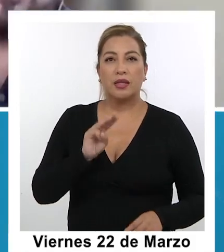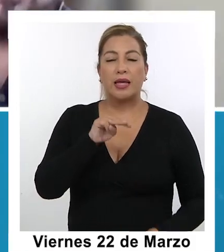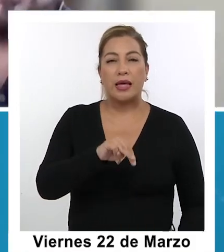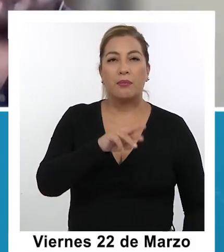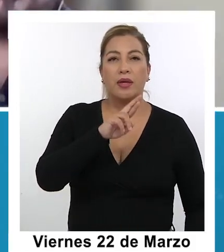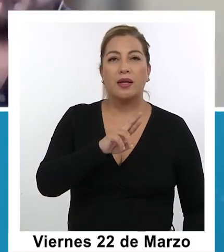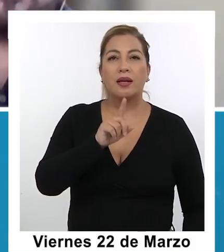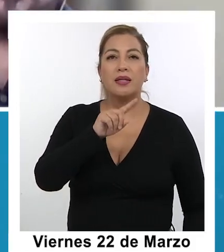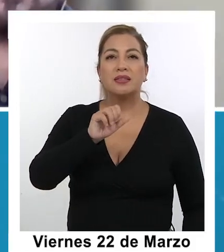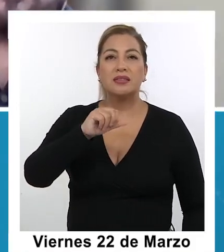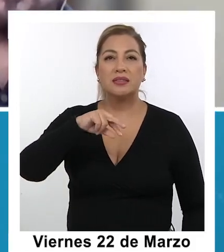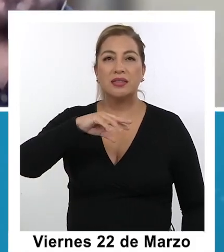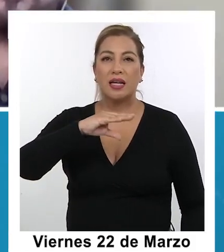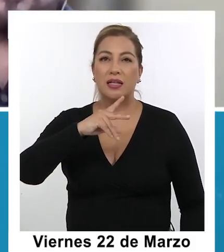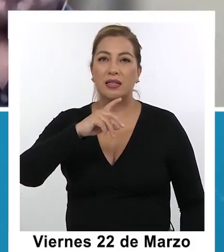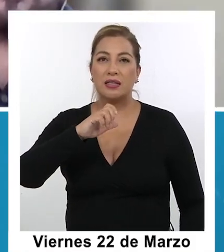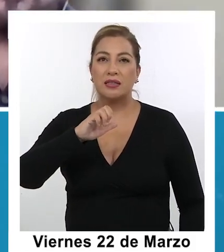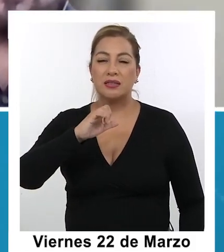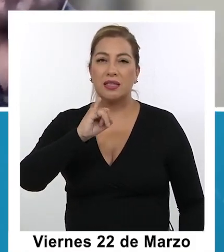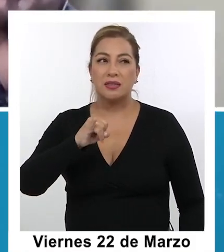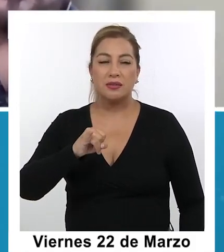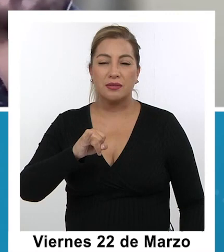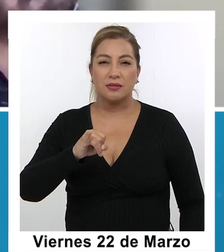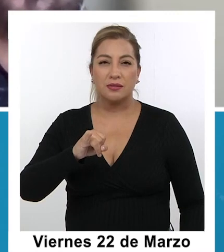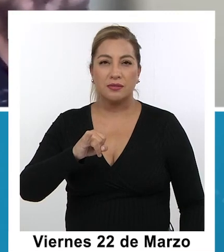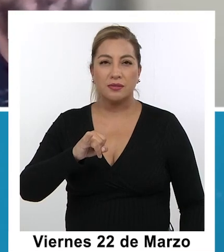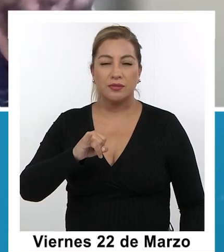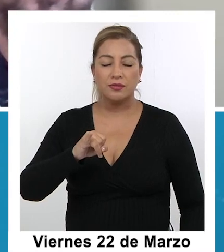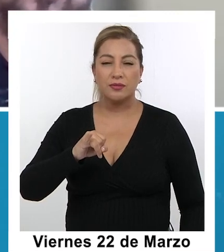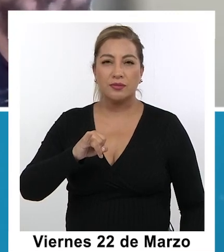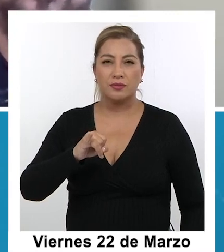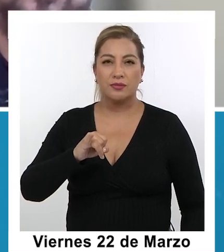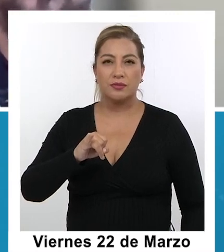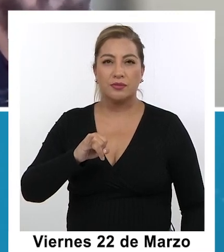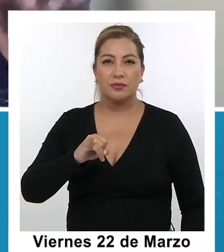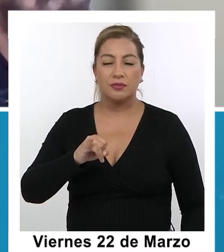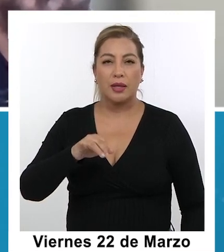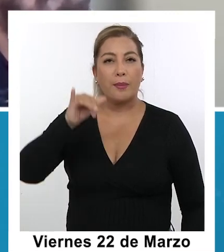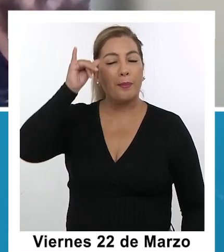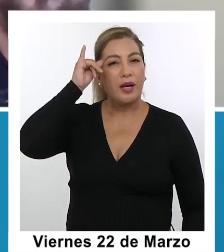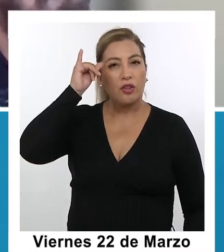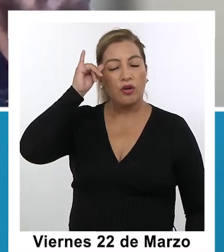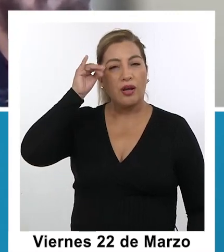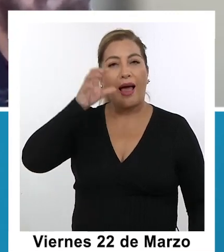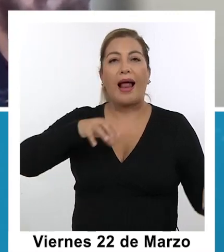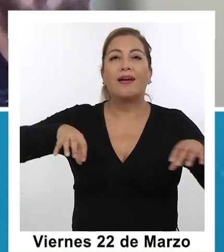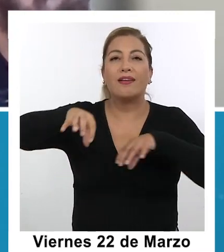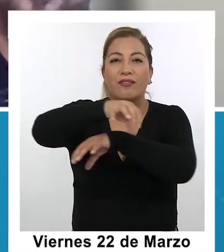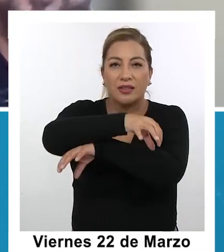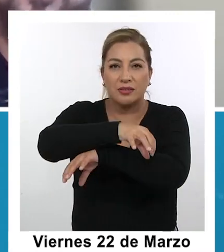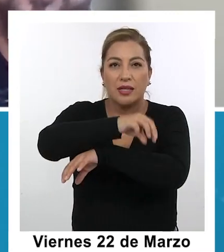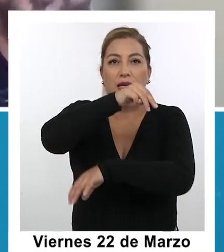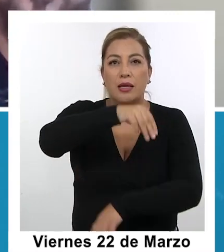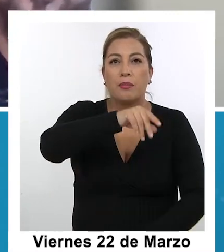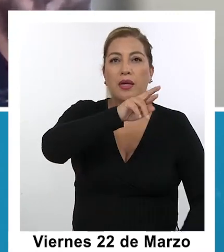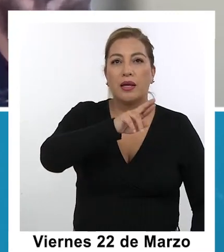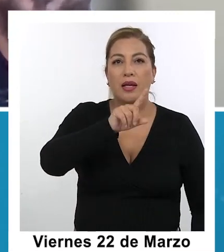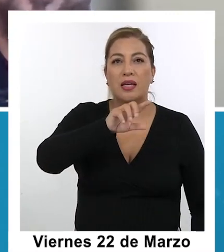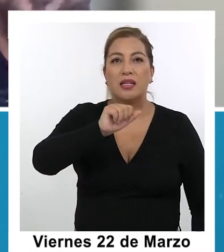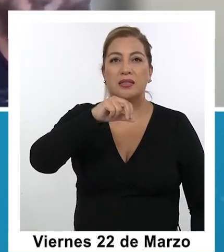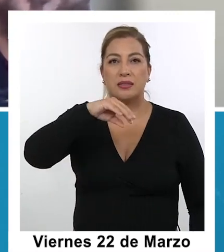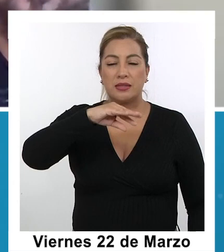Sánchez, MR Sánchez, ya, perdona, perdona, todo al revés, sí, MR Sánchez,